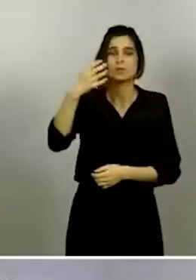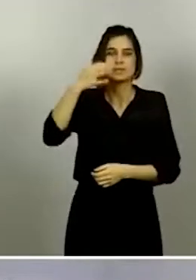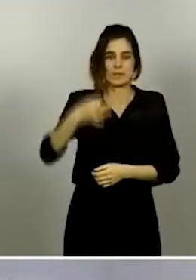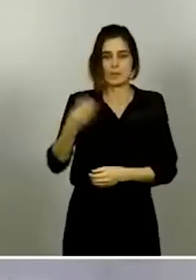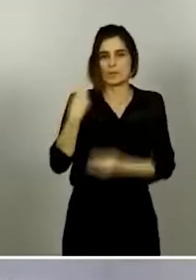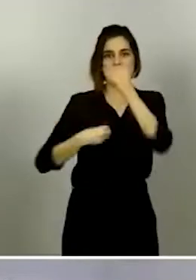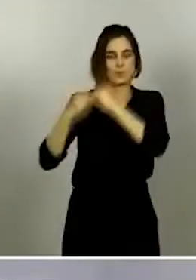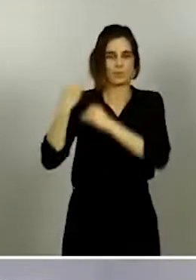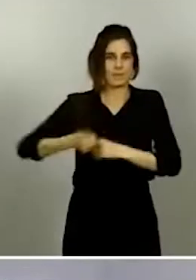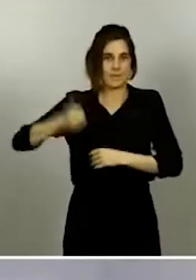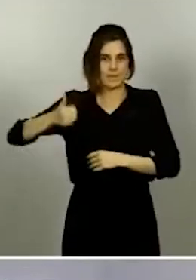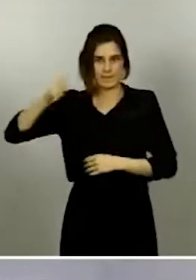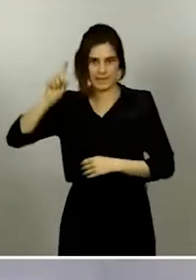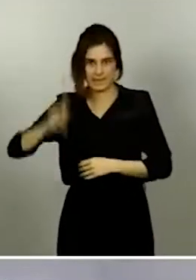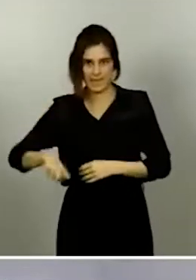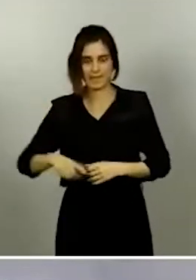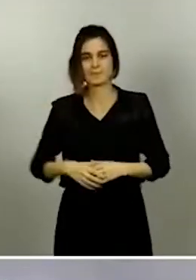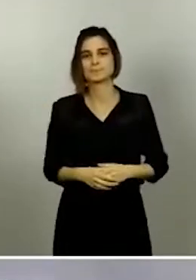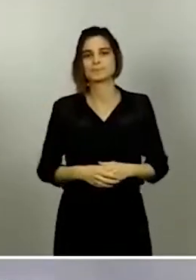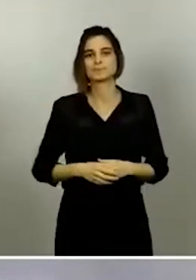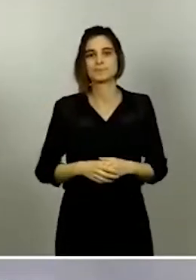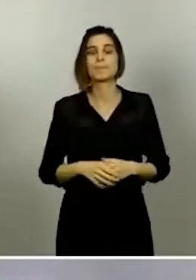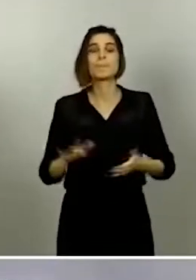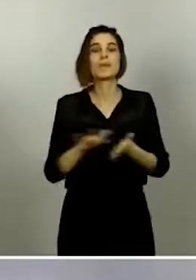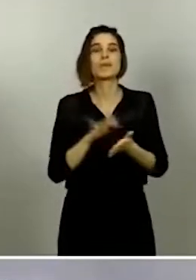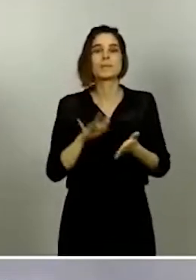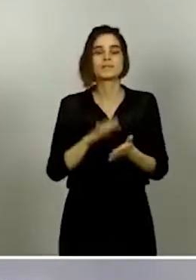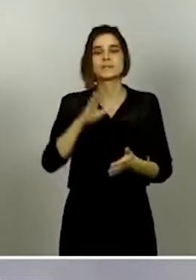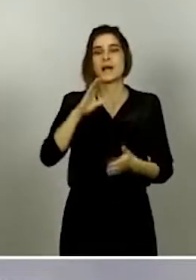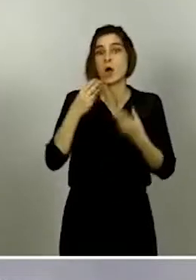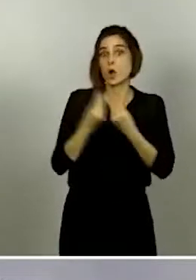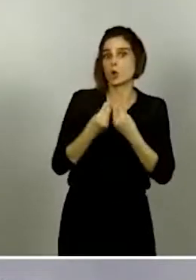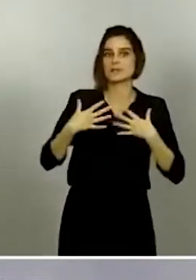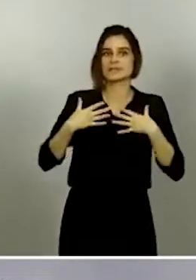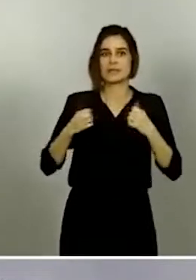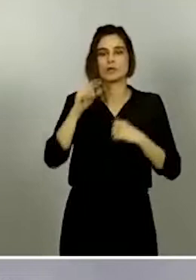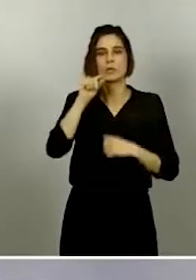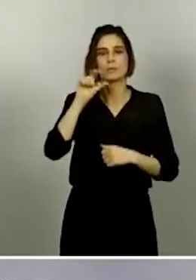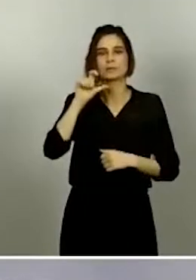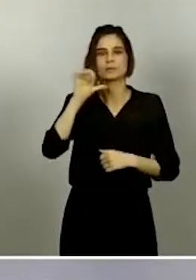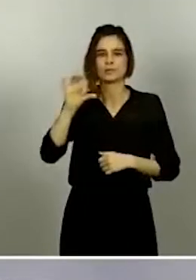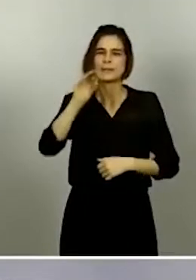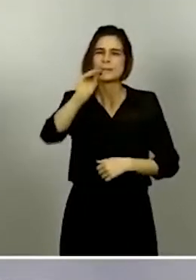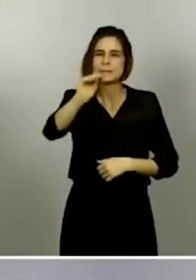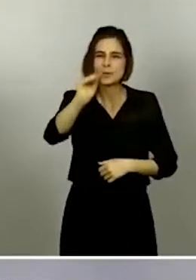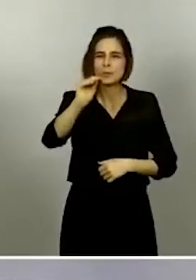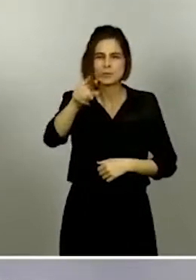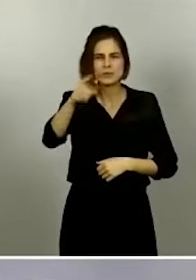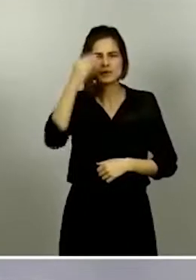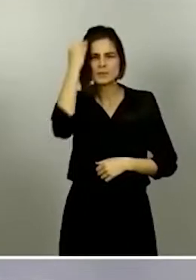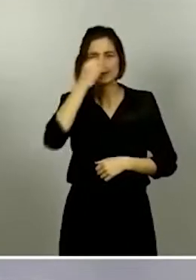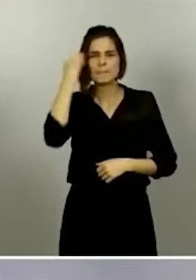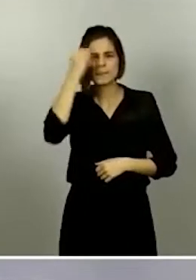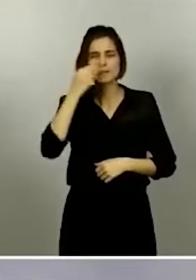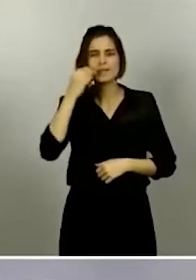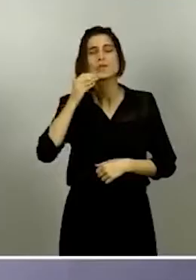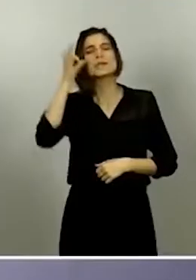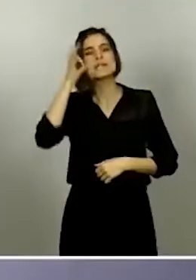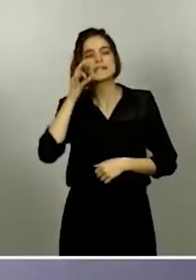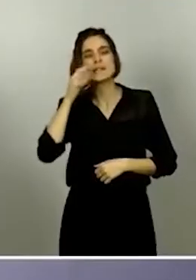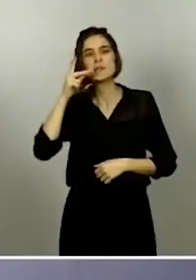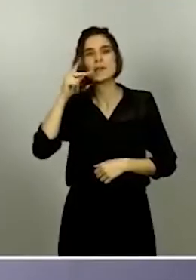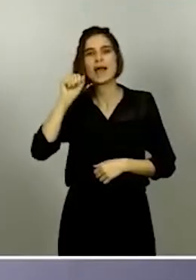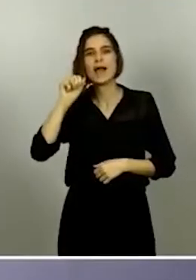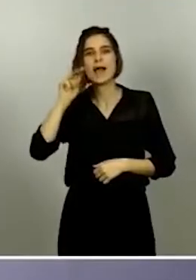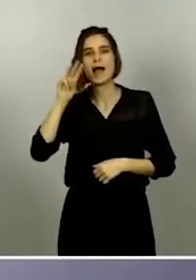Comsalud.es le pregunta si tienen previsto elaborar un registro de casos en España del síndrome de Kawasaki relacionados con COVID